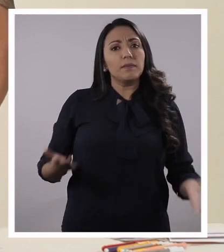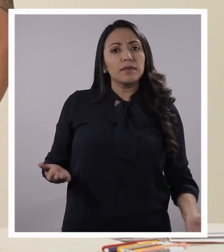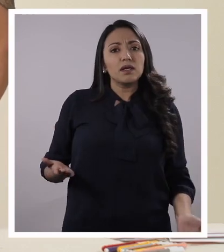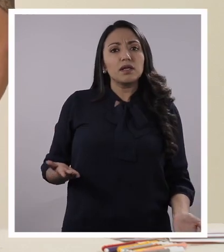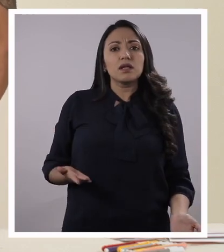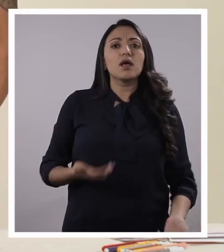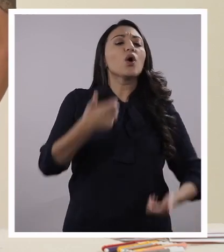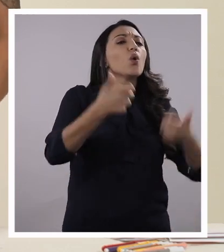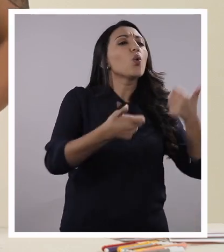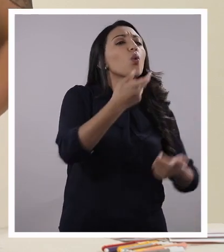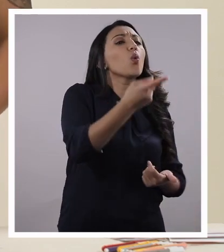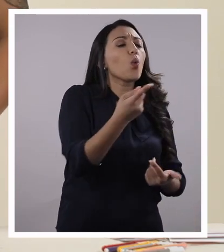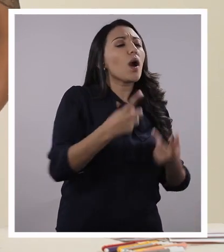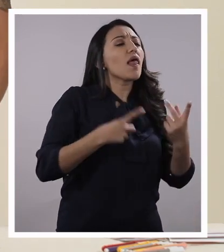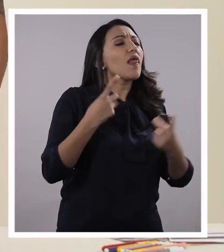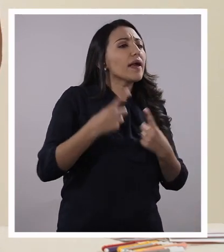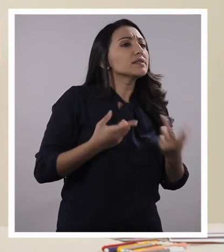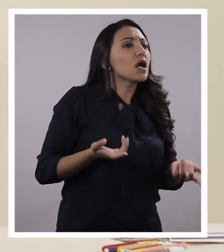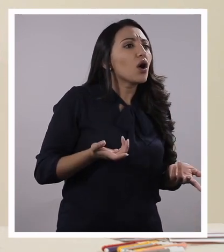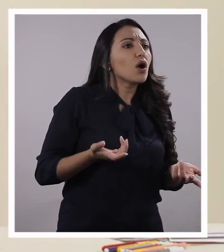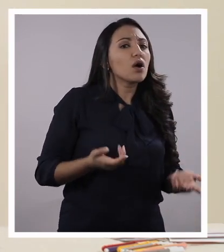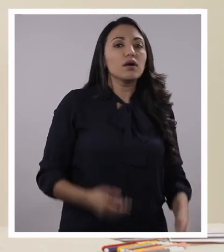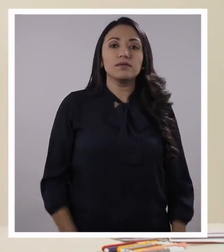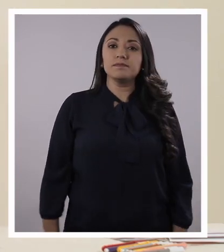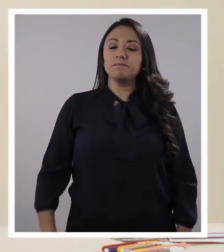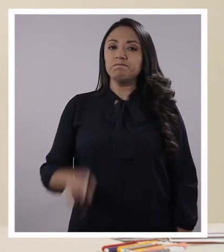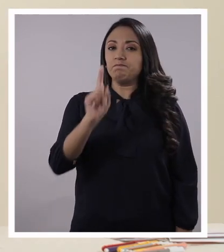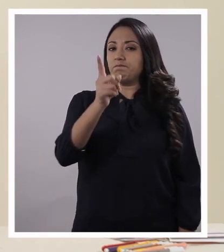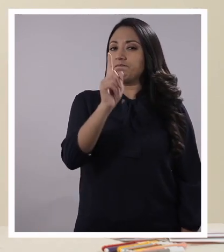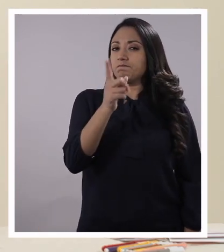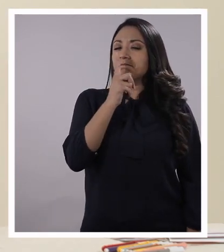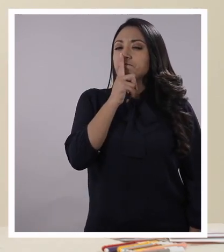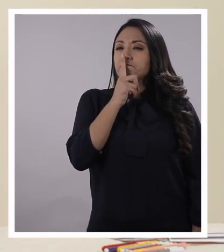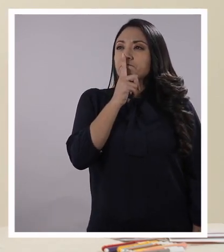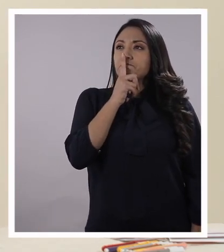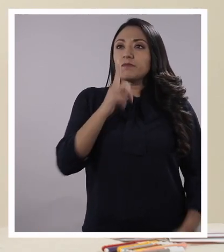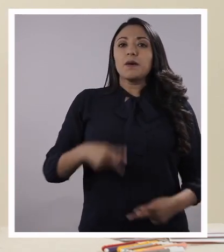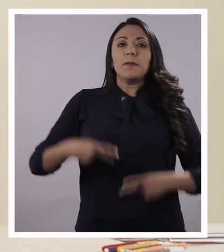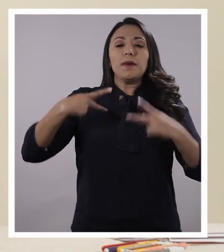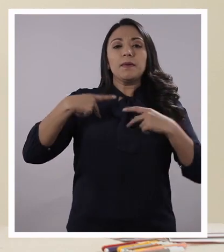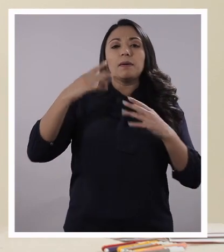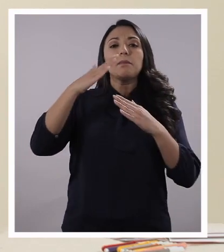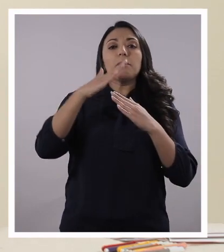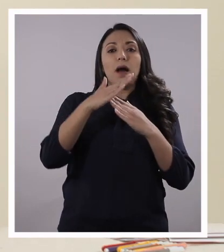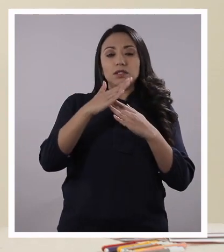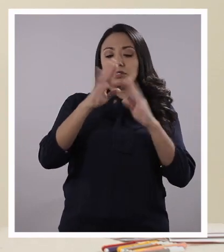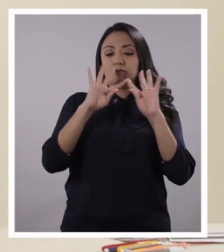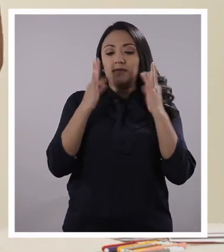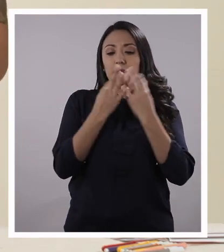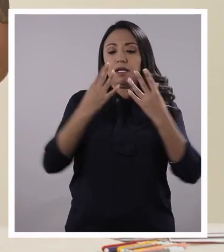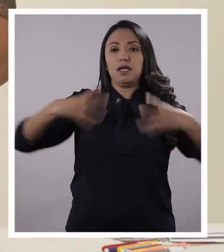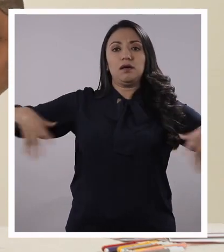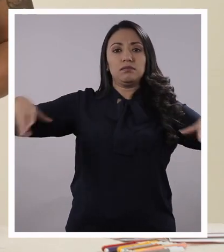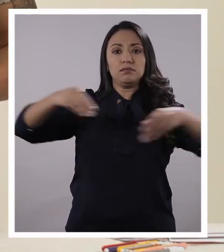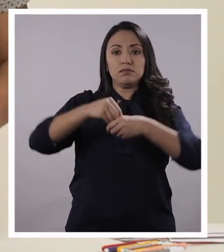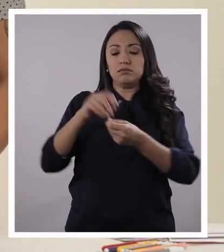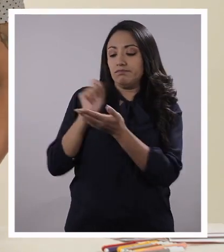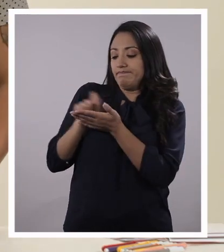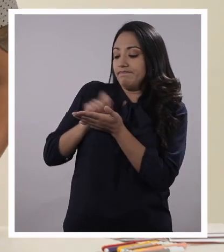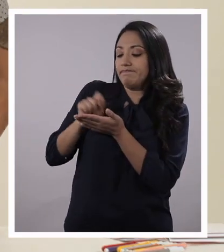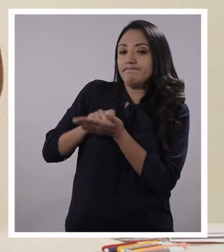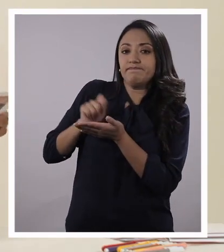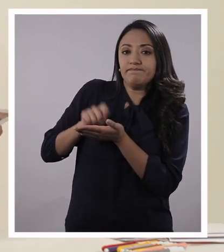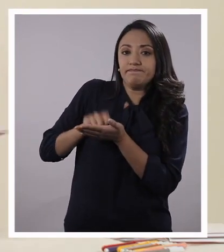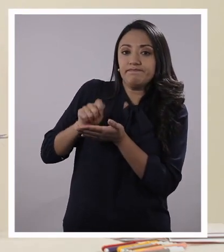Así que, ¿cuál es, Panchito, tu deseo? Profe, es que vivamos en paz con todos los seres humanos. Muy bien, ¿escribamos